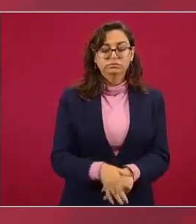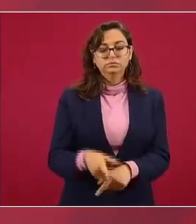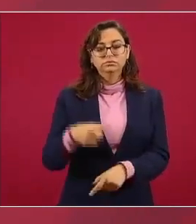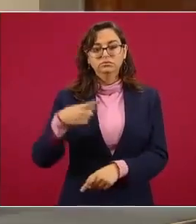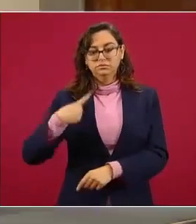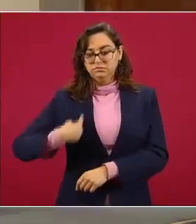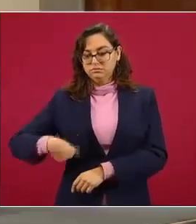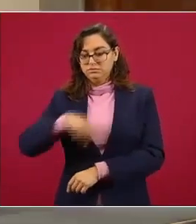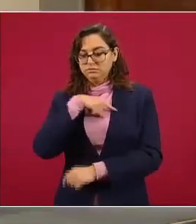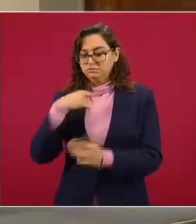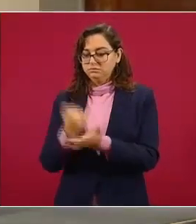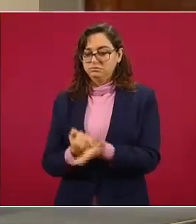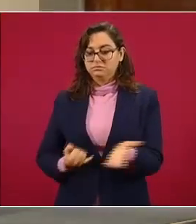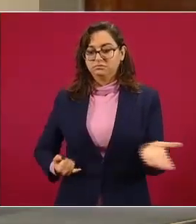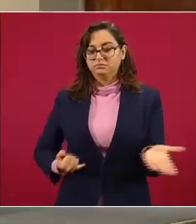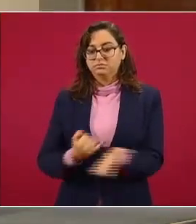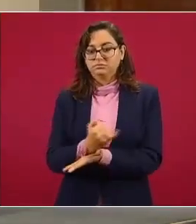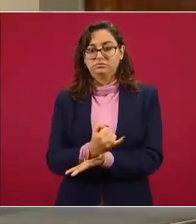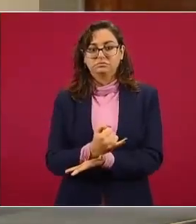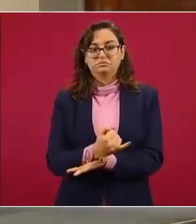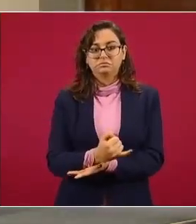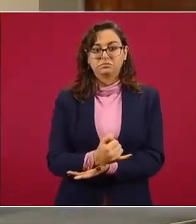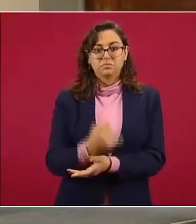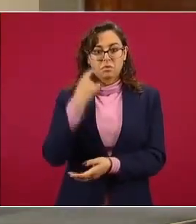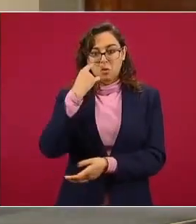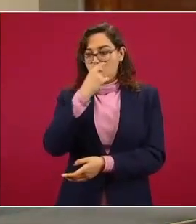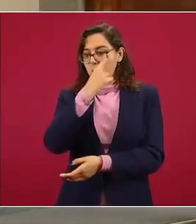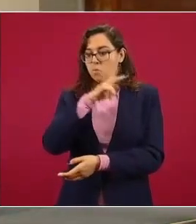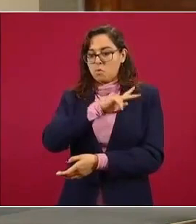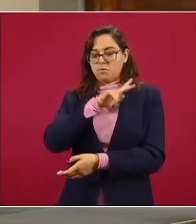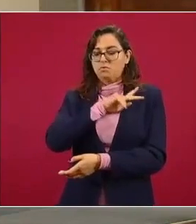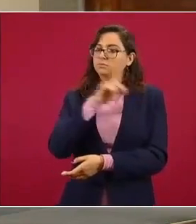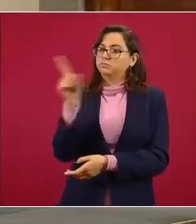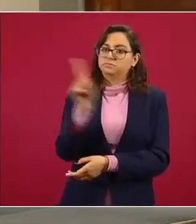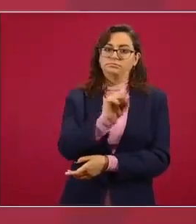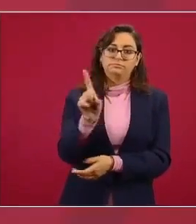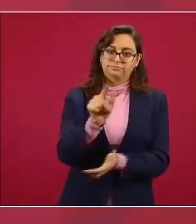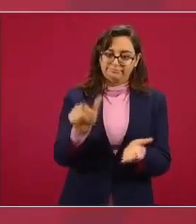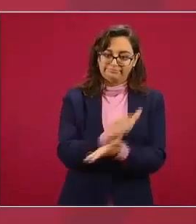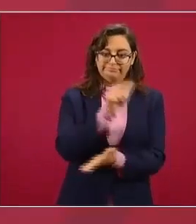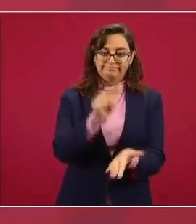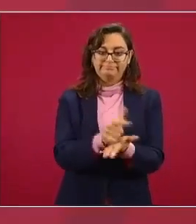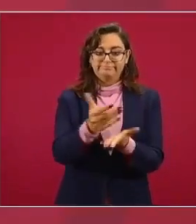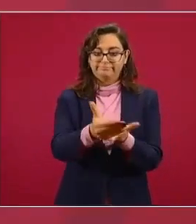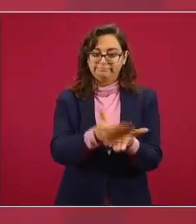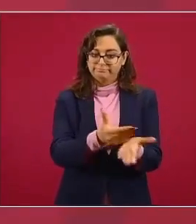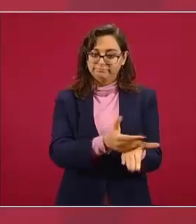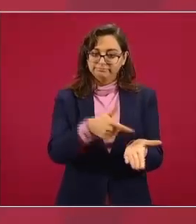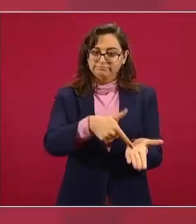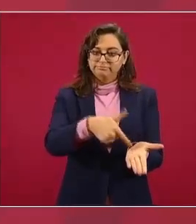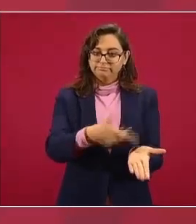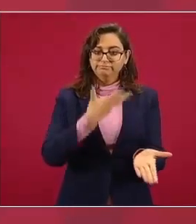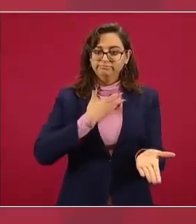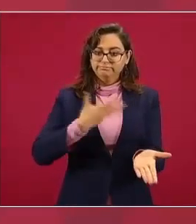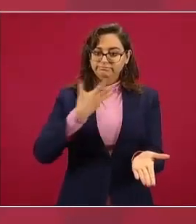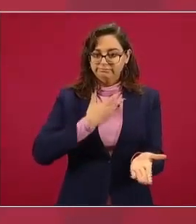de manera extralegal sino que existe un acuerdo de cooperación